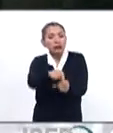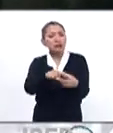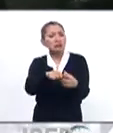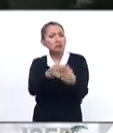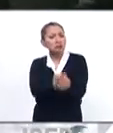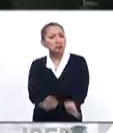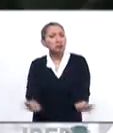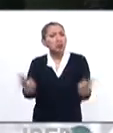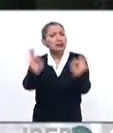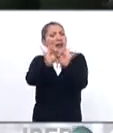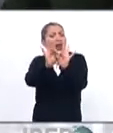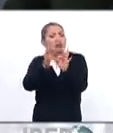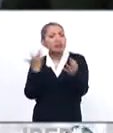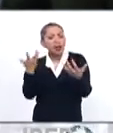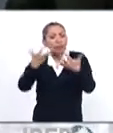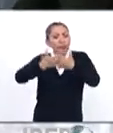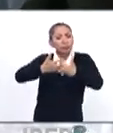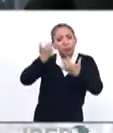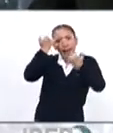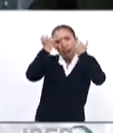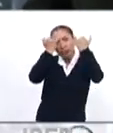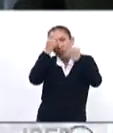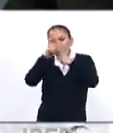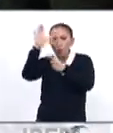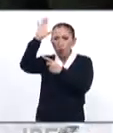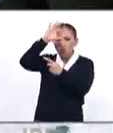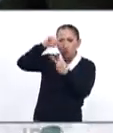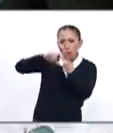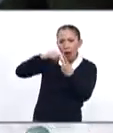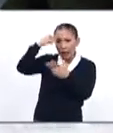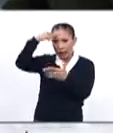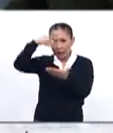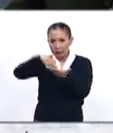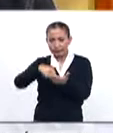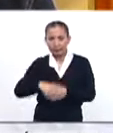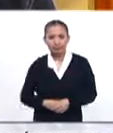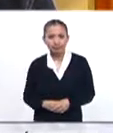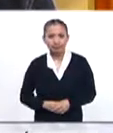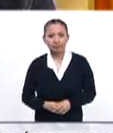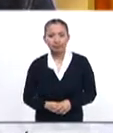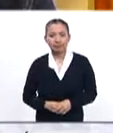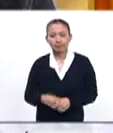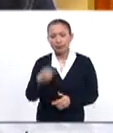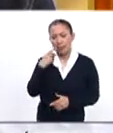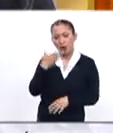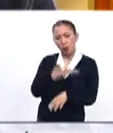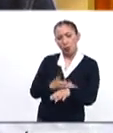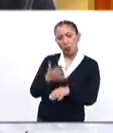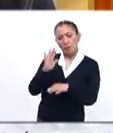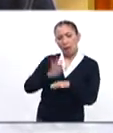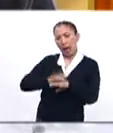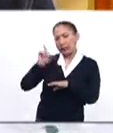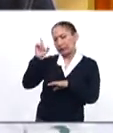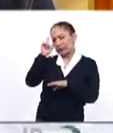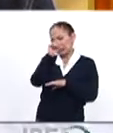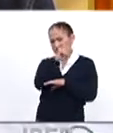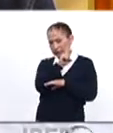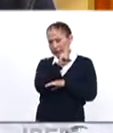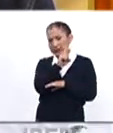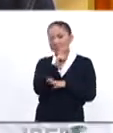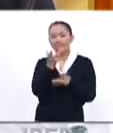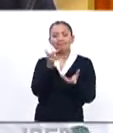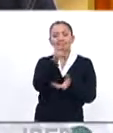parteaguas que generó una mezcla en la cosmovisión, cultura y creencias. Hablamos de un proceso un poquito más complejo.